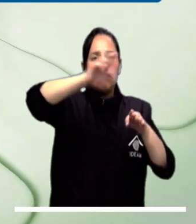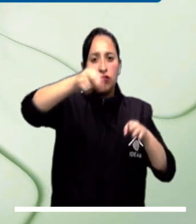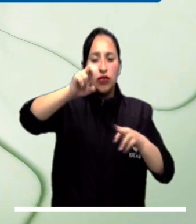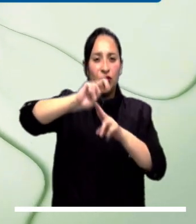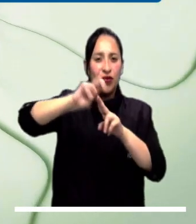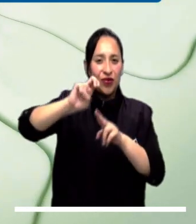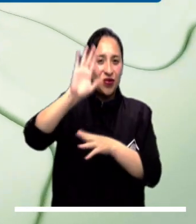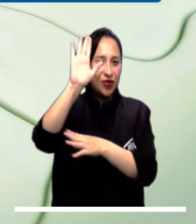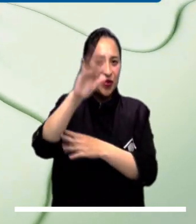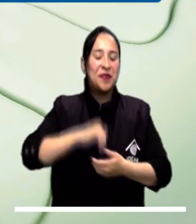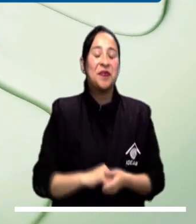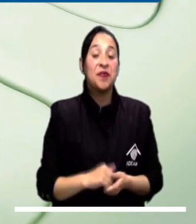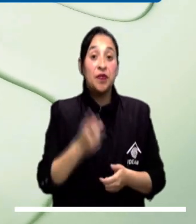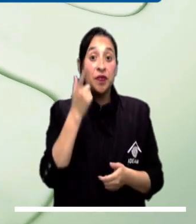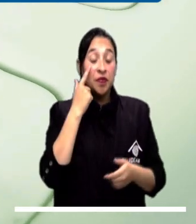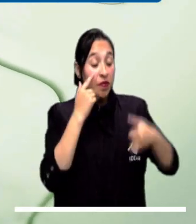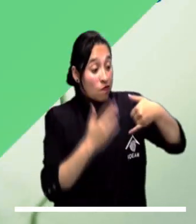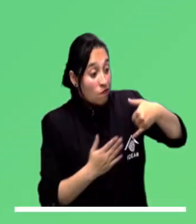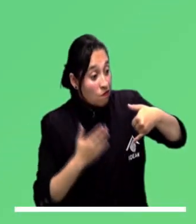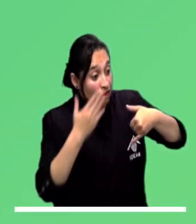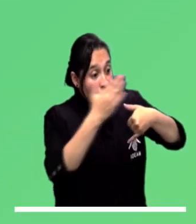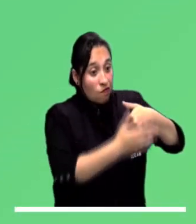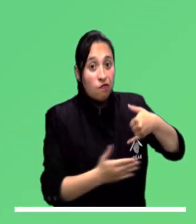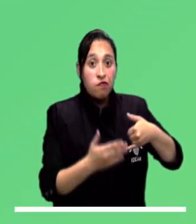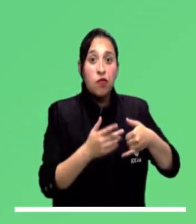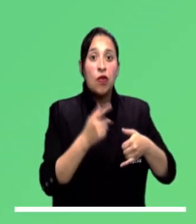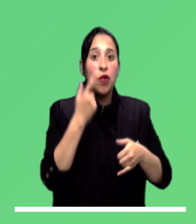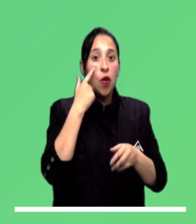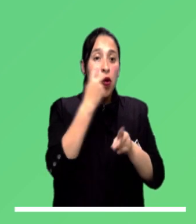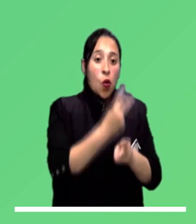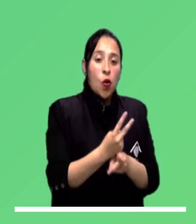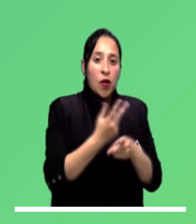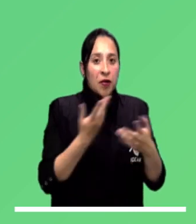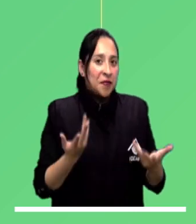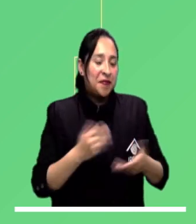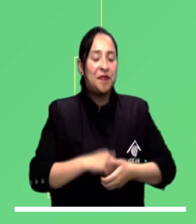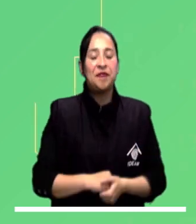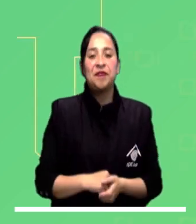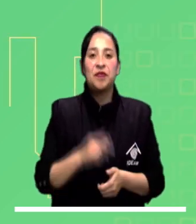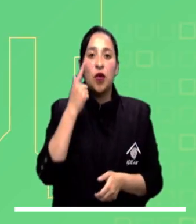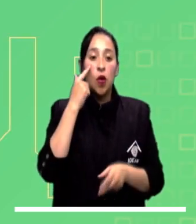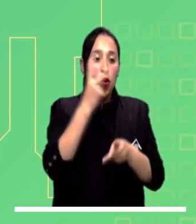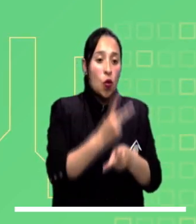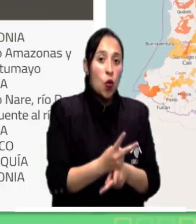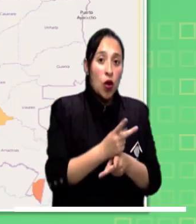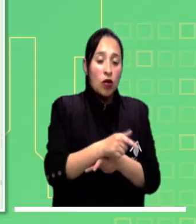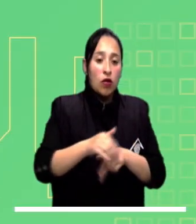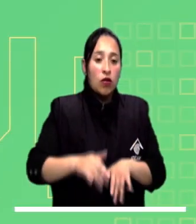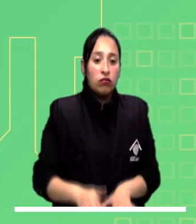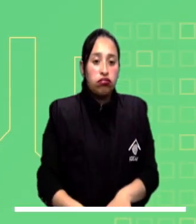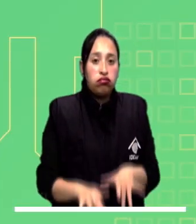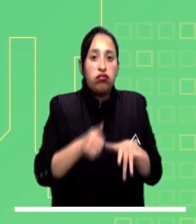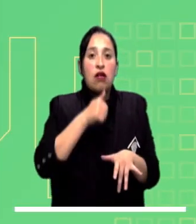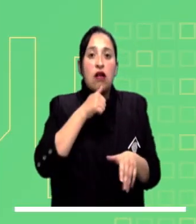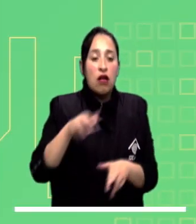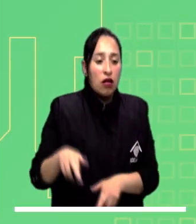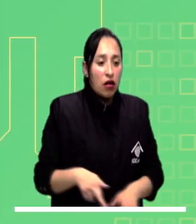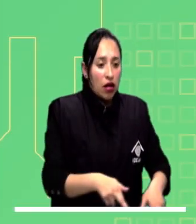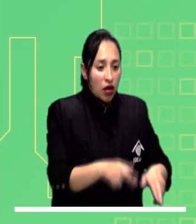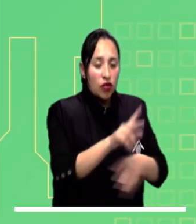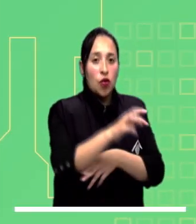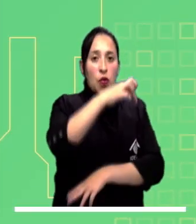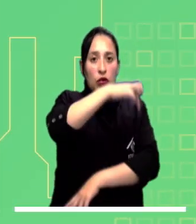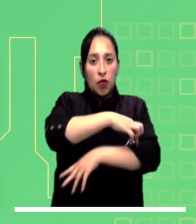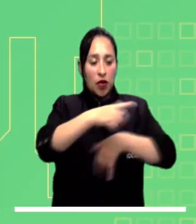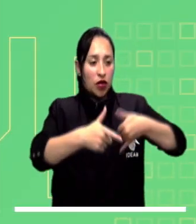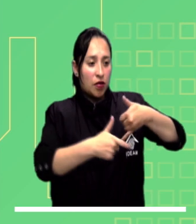baja probabilidad de llovizna sobre los cerros orientales. Mucha atención a las principales alertas para hoy a nivel nacional. Atentos